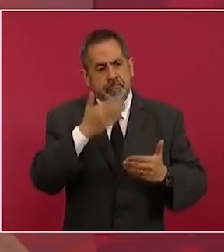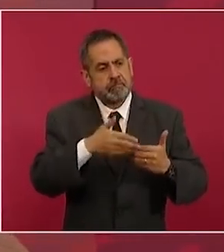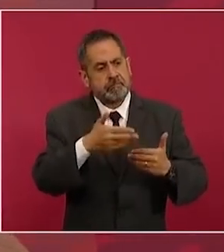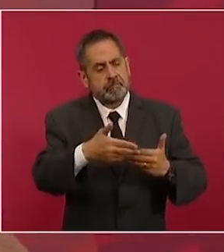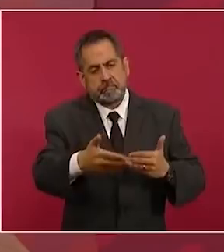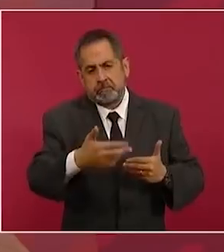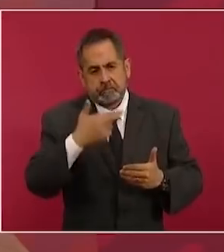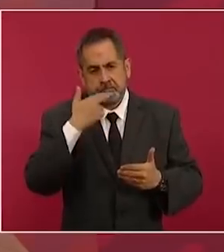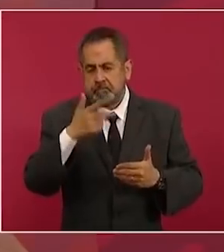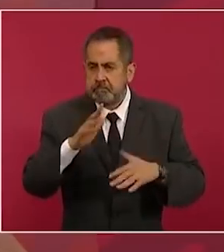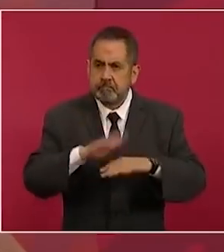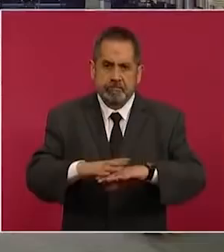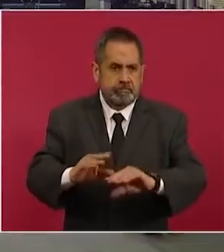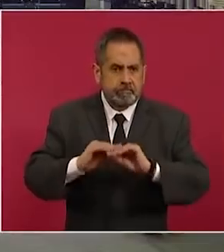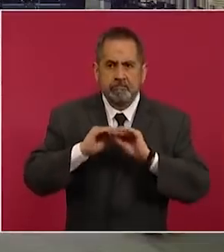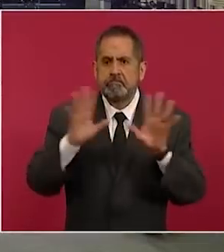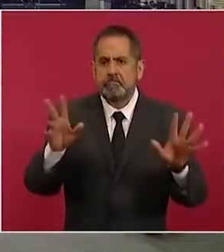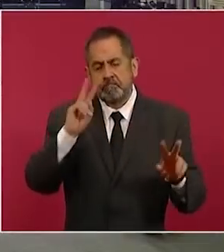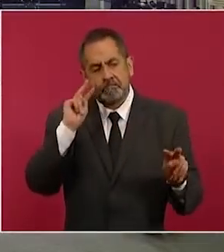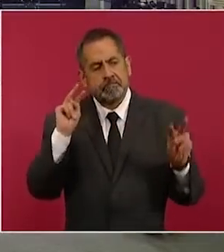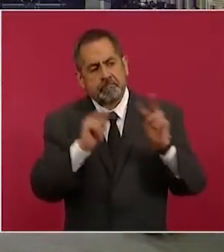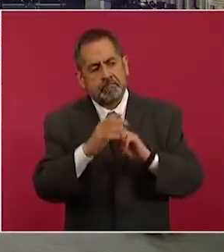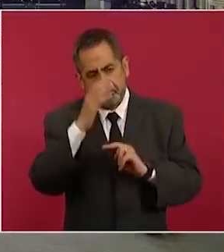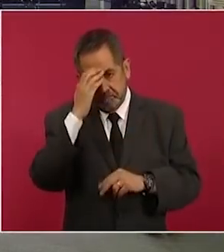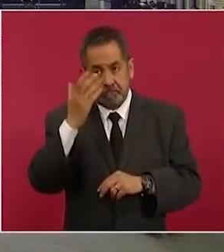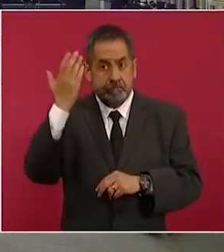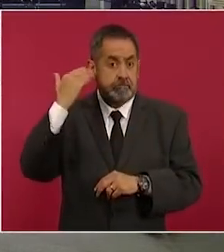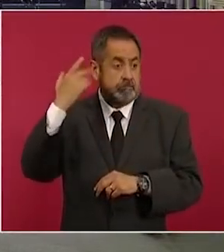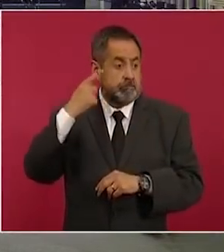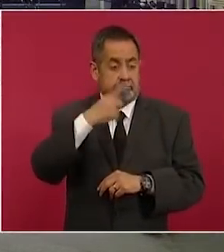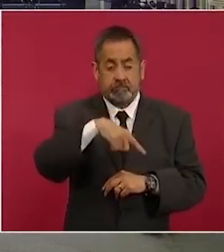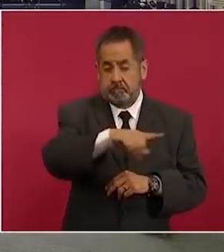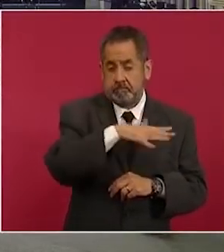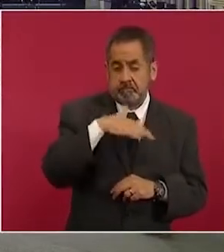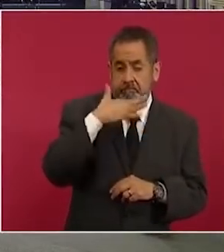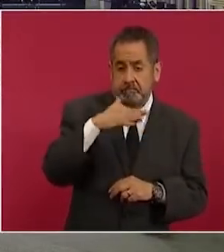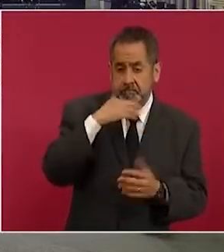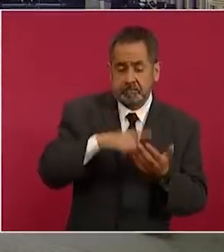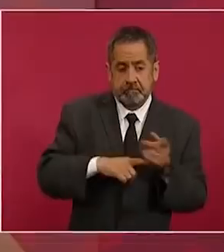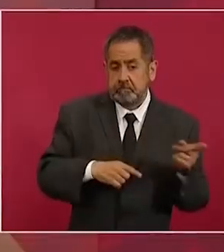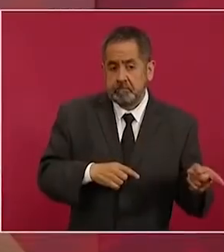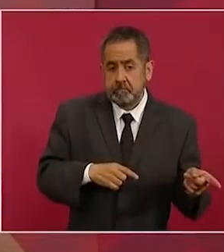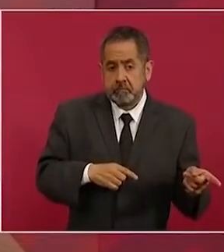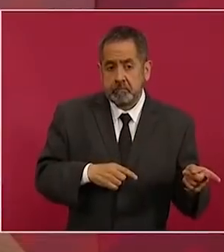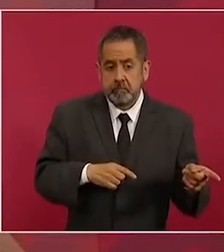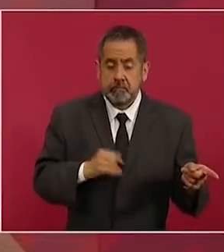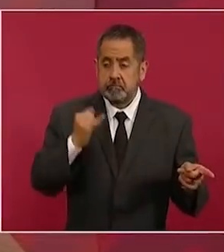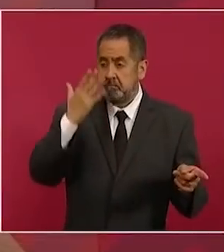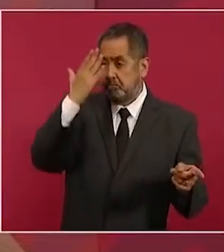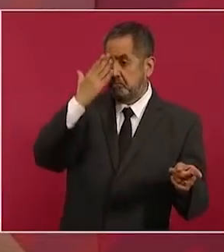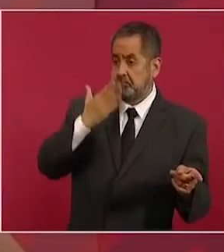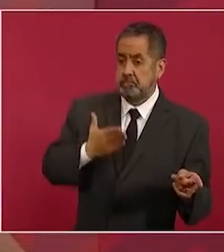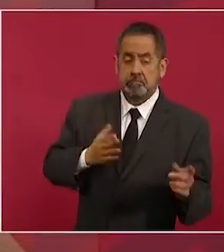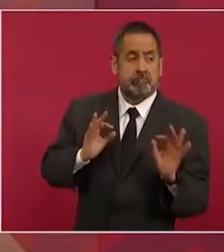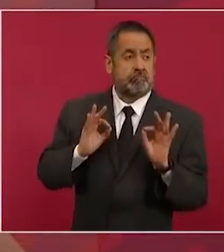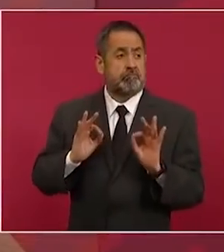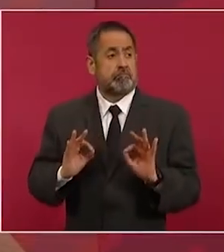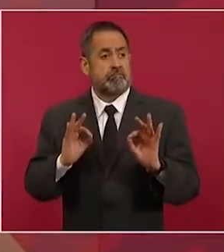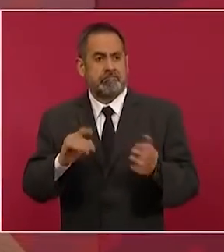porque antes estos corruptos no perdían ni siquiera su respetabilidad respetabilidad